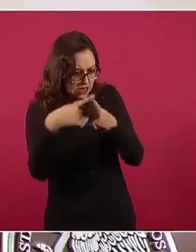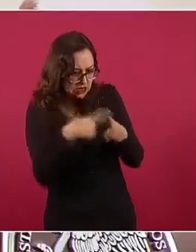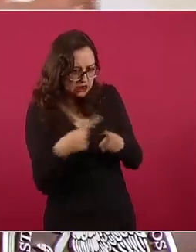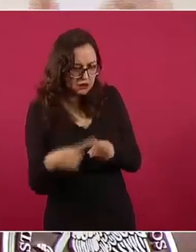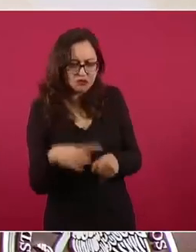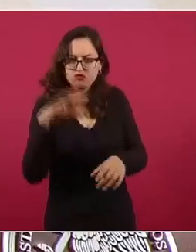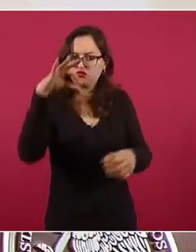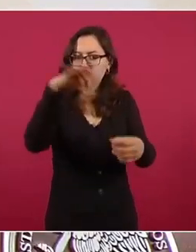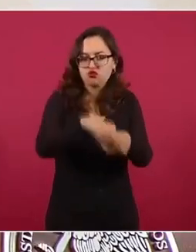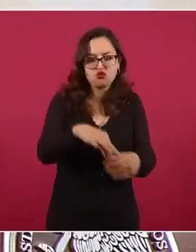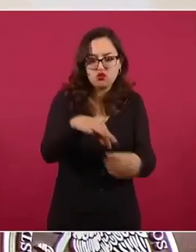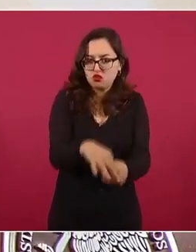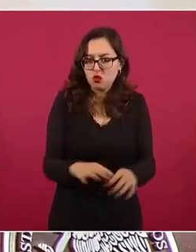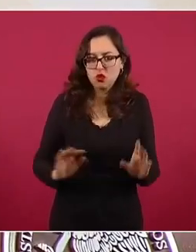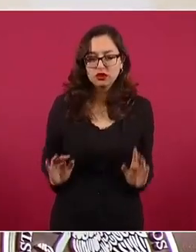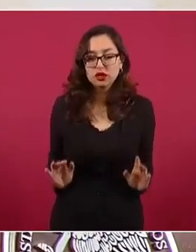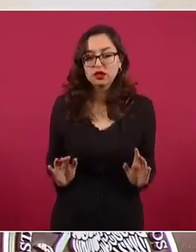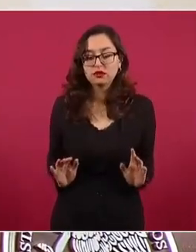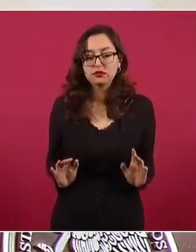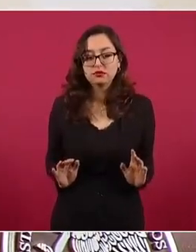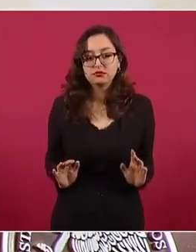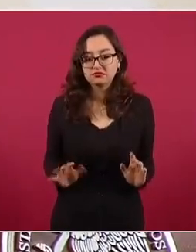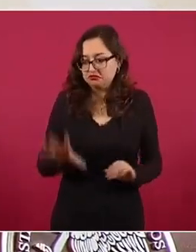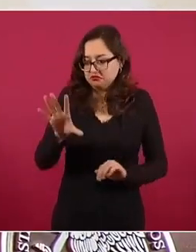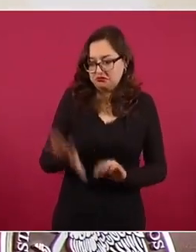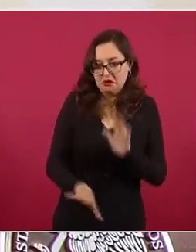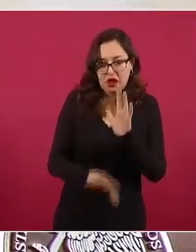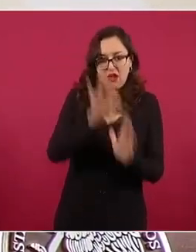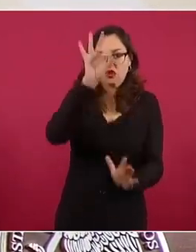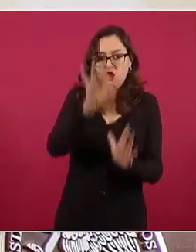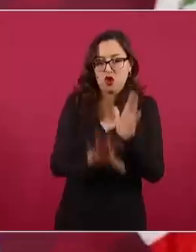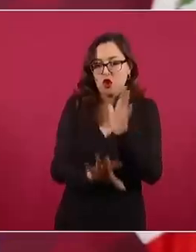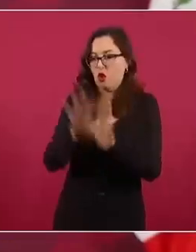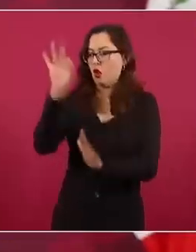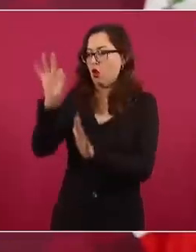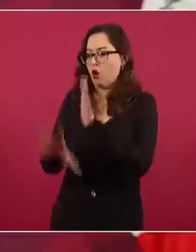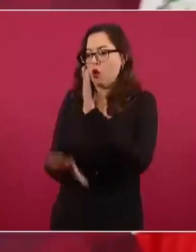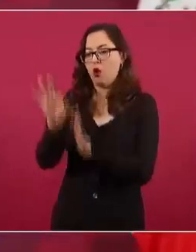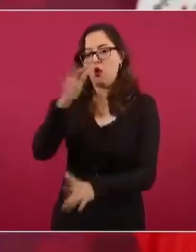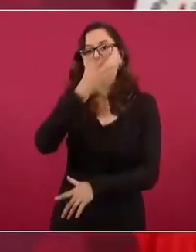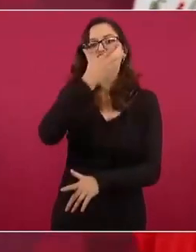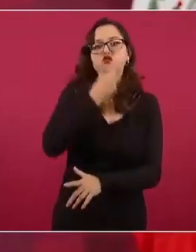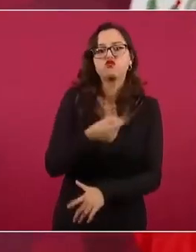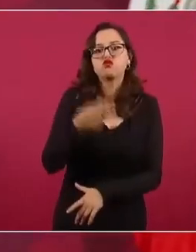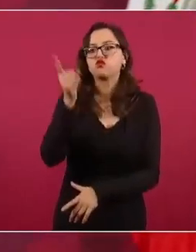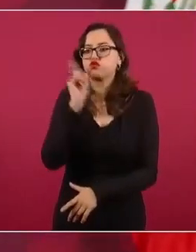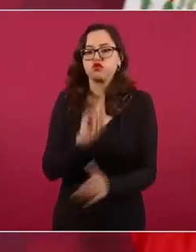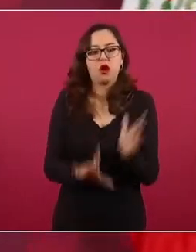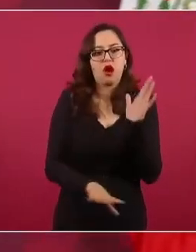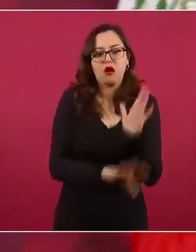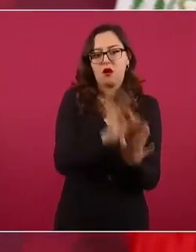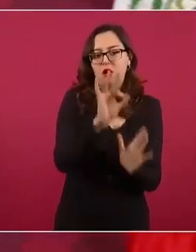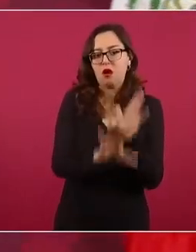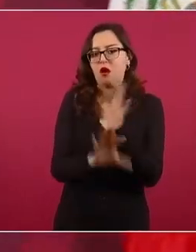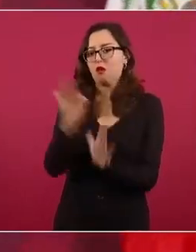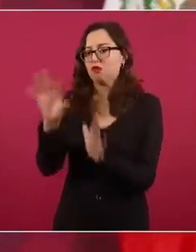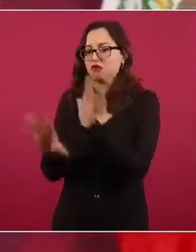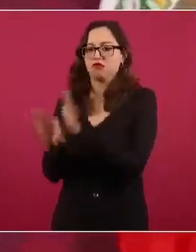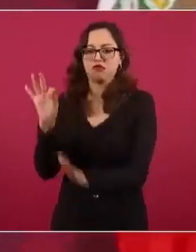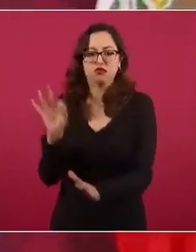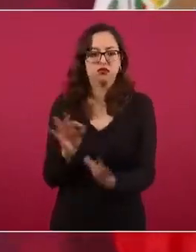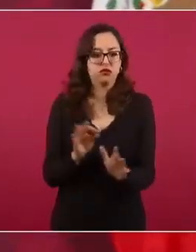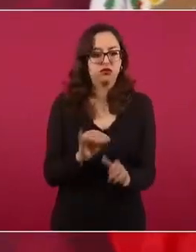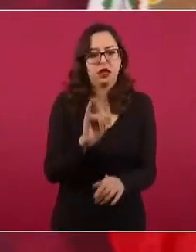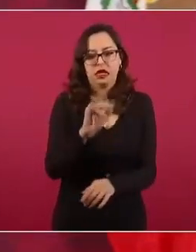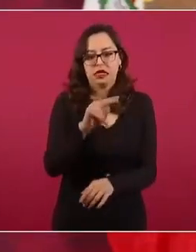los más votados, las mujeres y los hombres. Y hay un